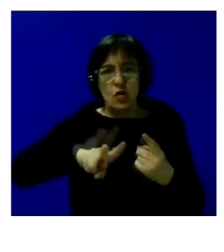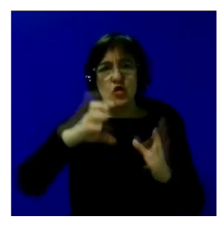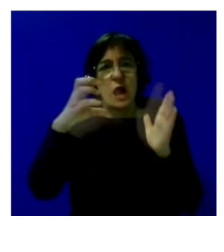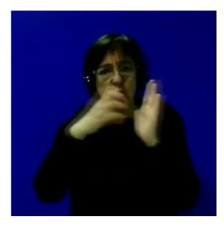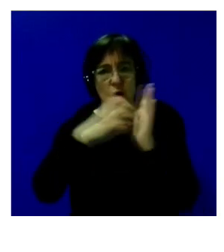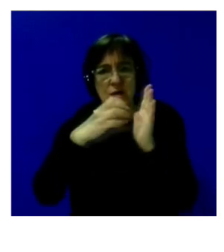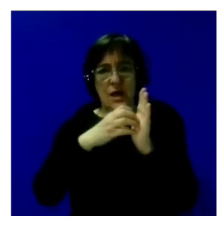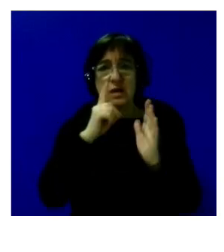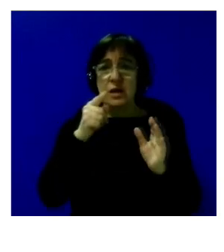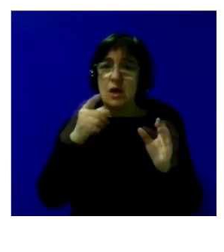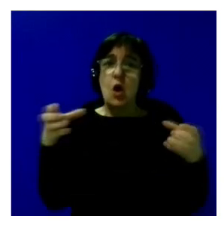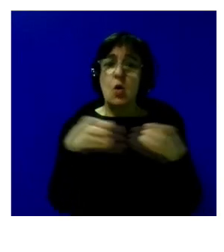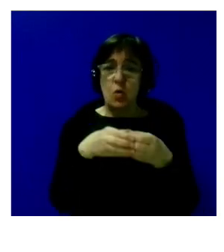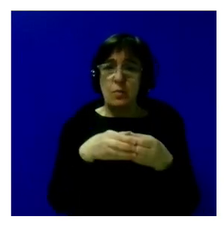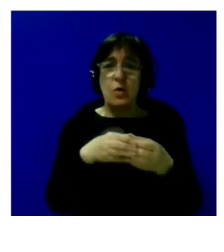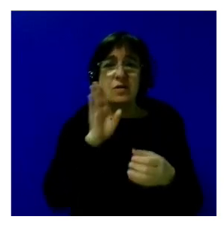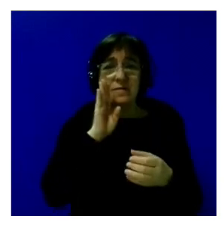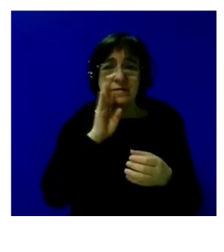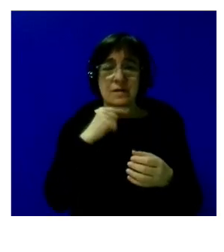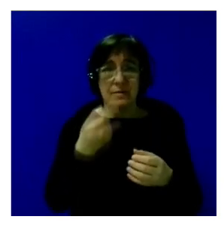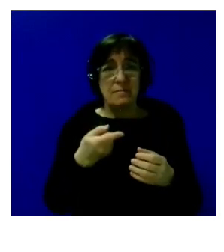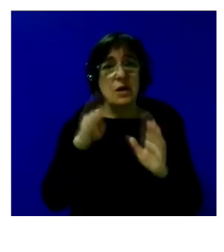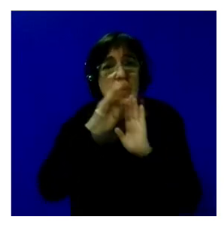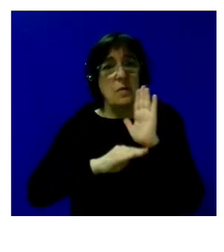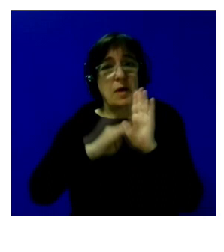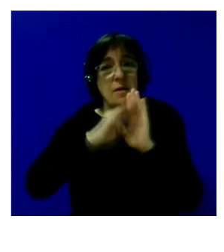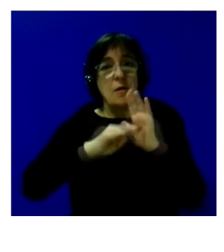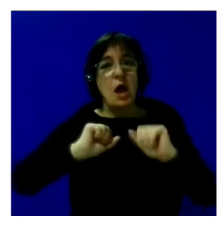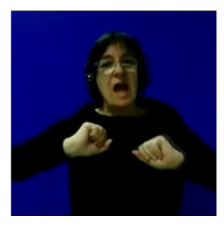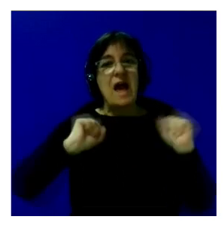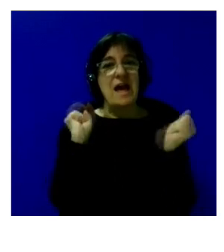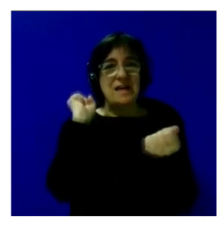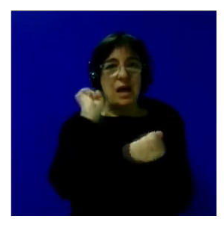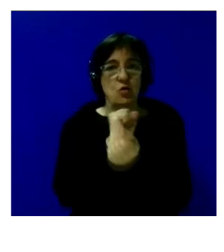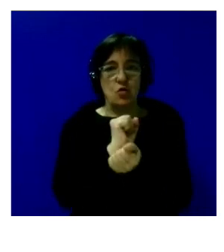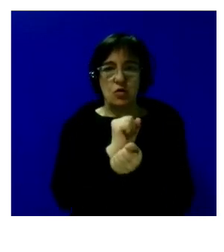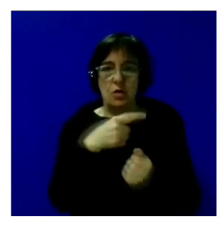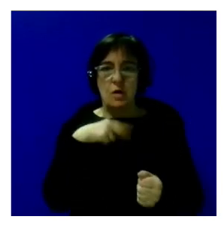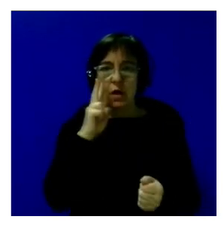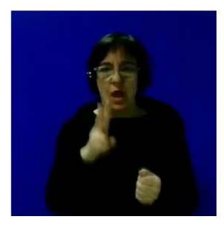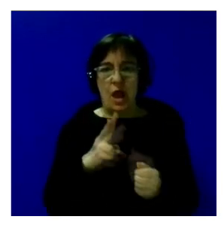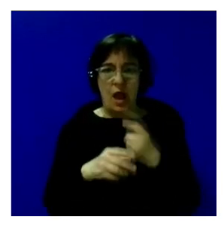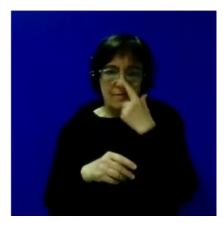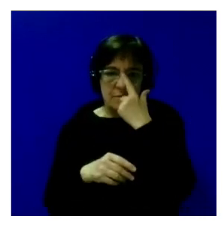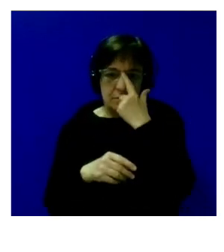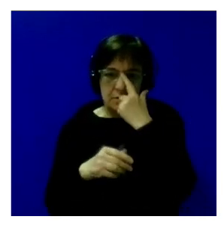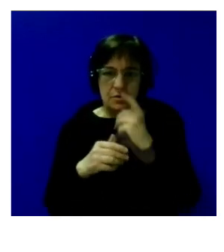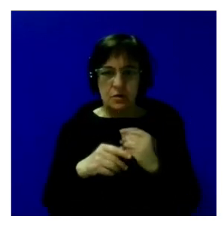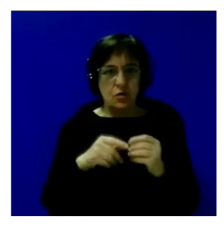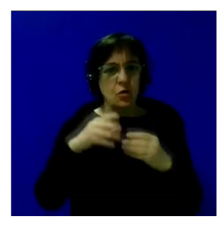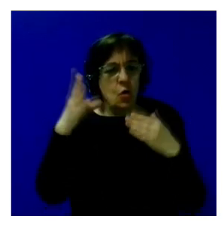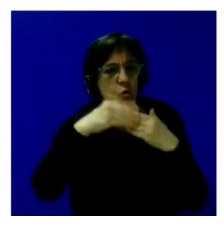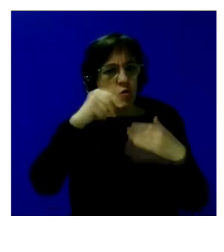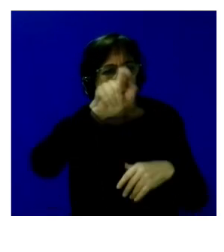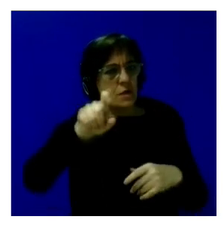este grupo que comentaban antes del programa reclusos bueno yo la veía que se cogía a los usuarios